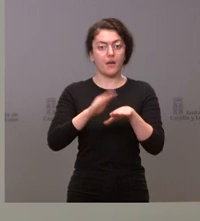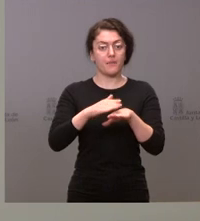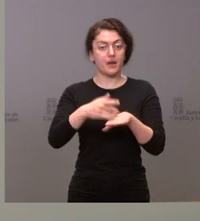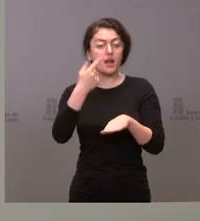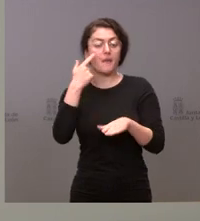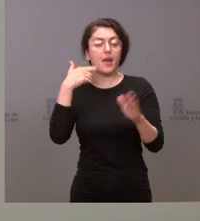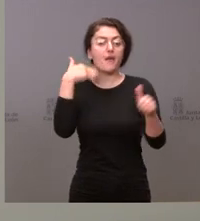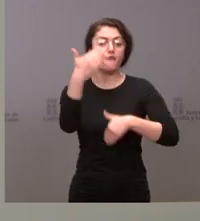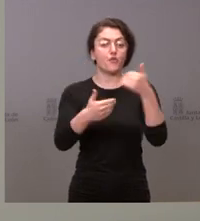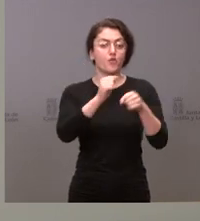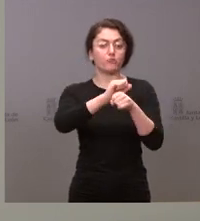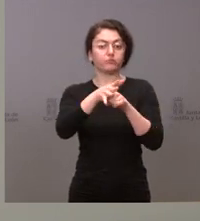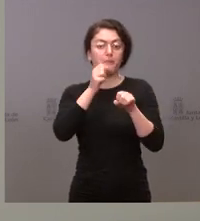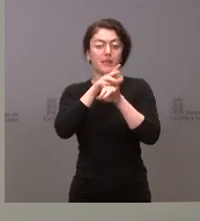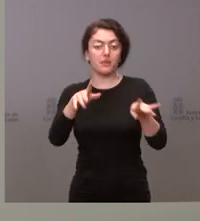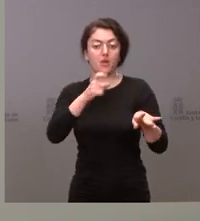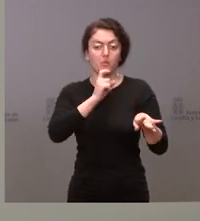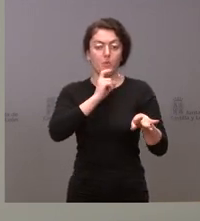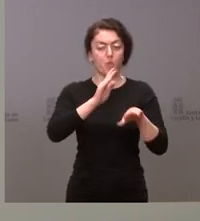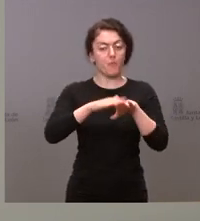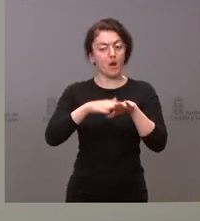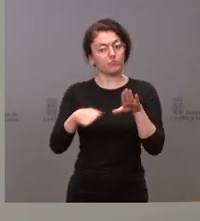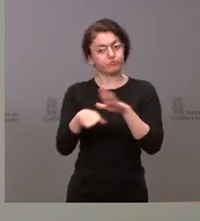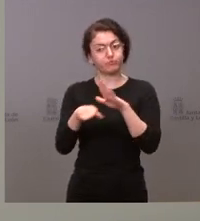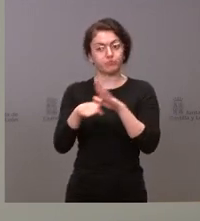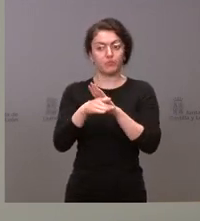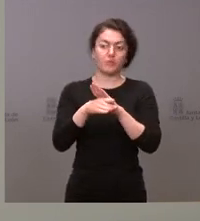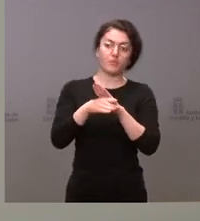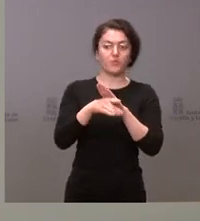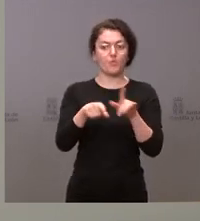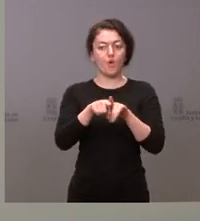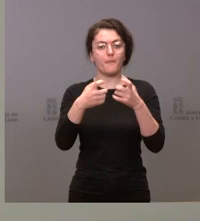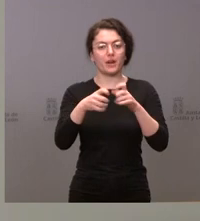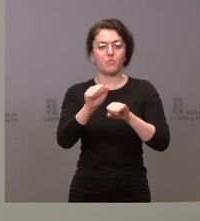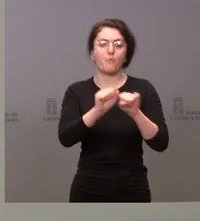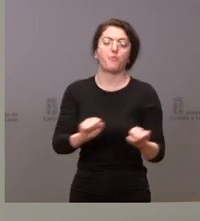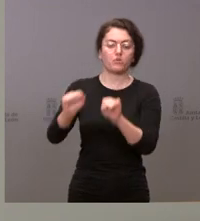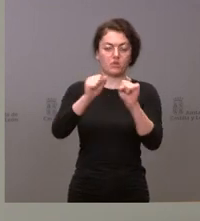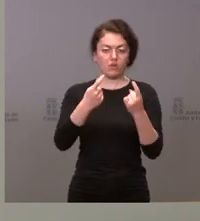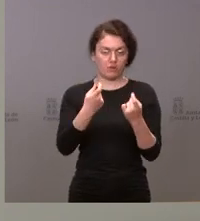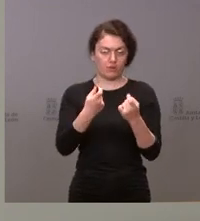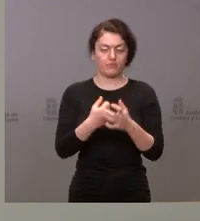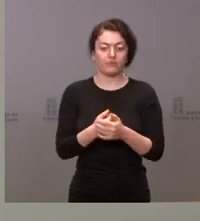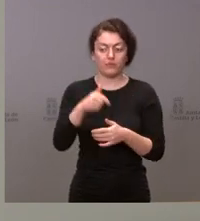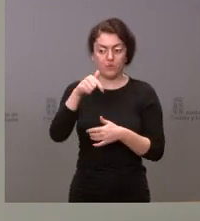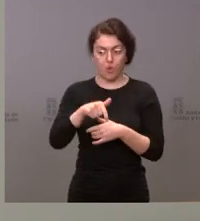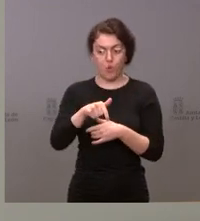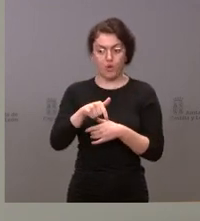por tanto, para mantener todos los mecanismos de protección que son precisos. Hoy se notifican